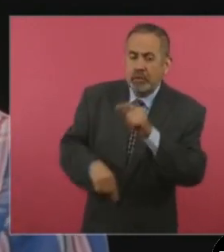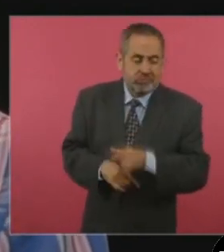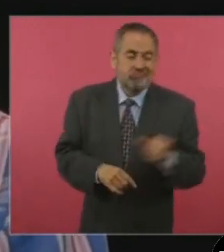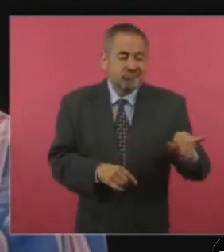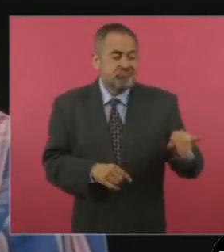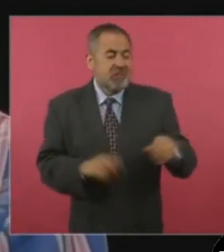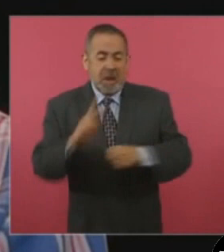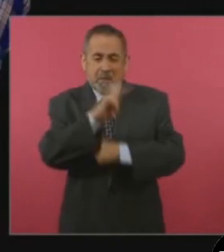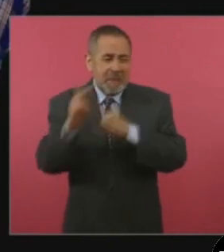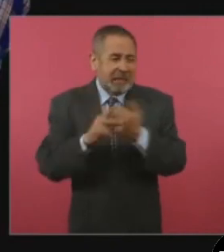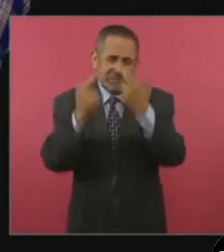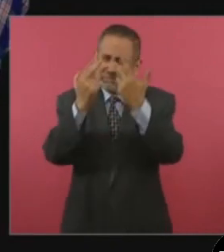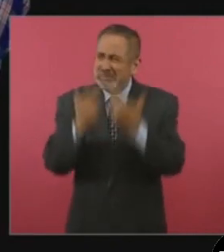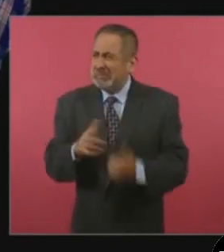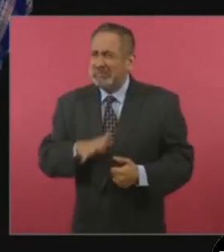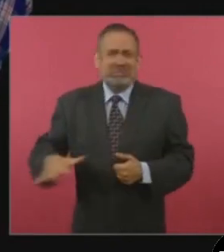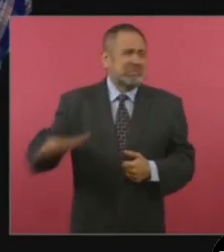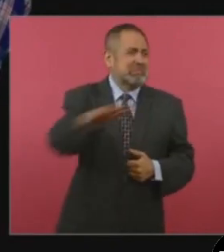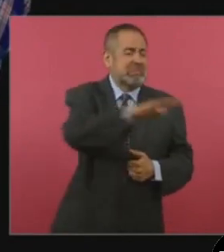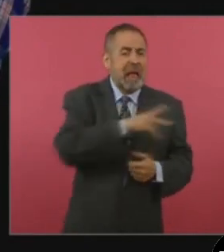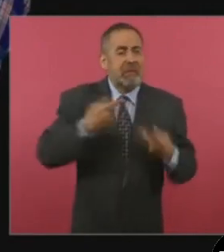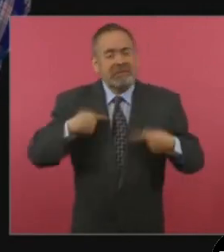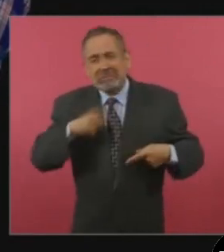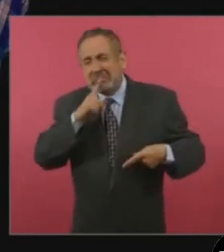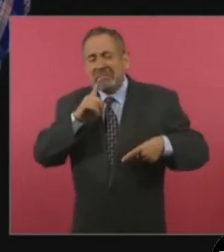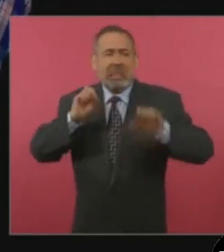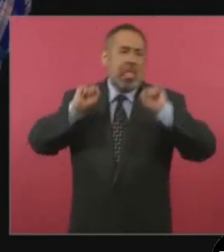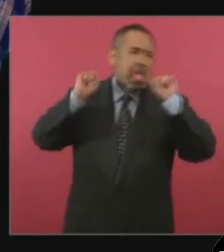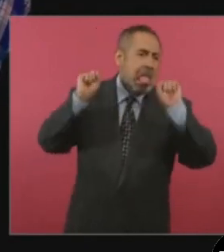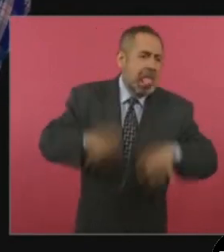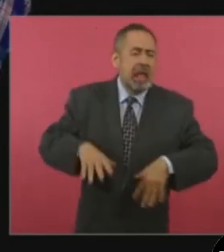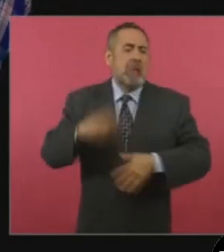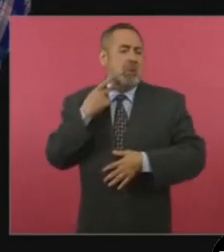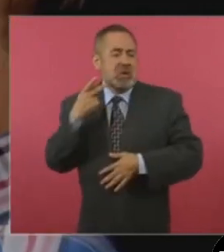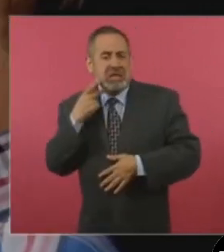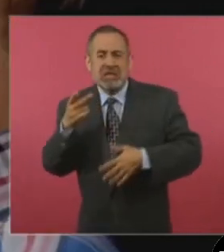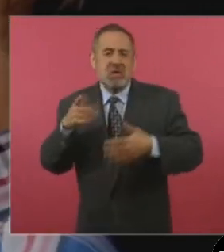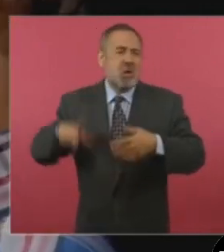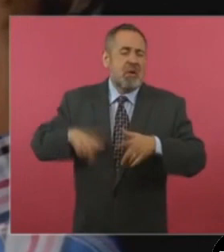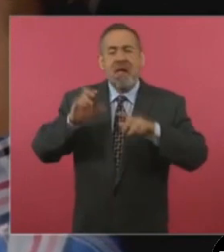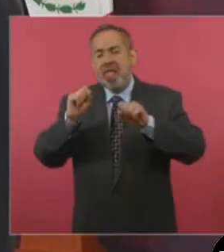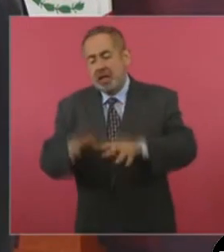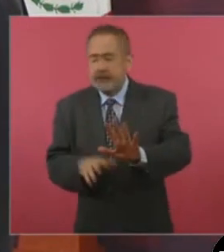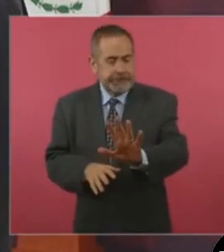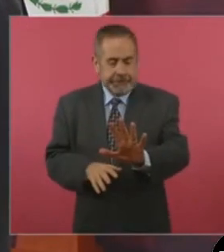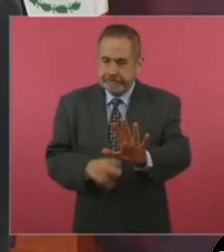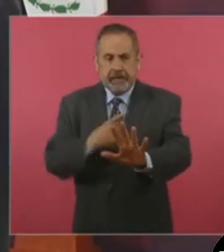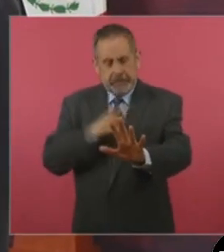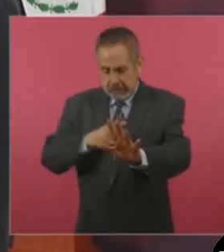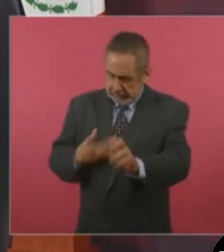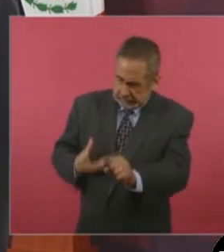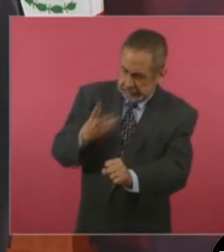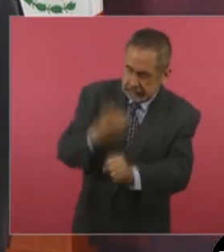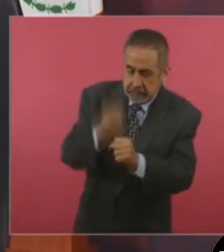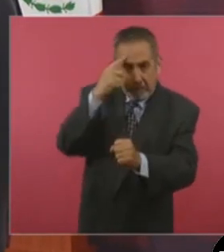destruido, una apatía de la gente por la política, por el gobierno. Hay que reconstruir un